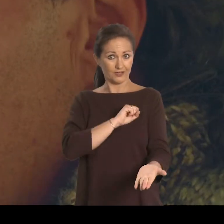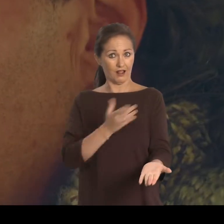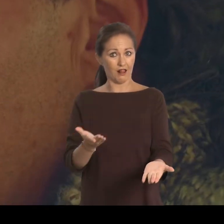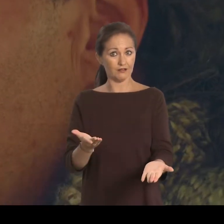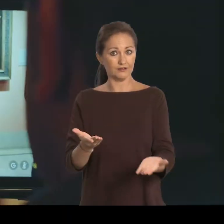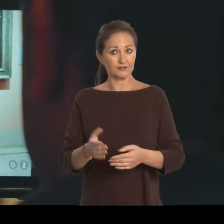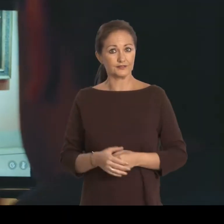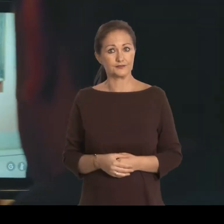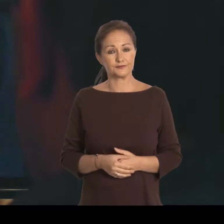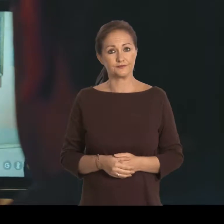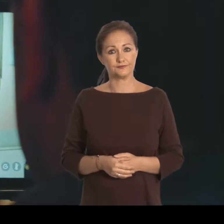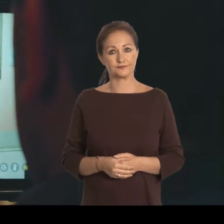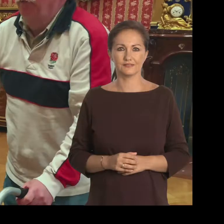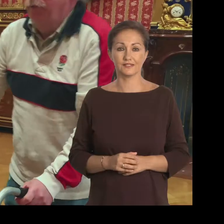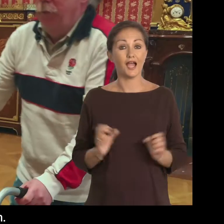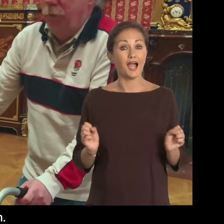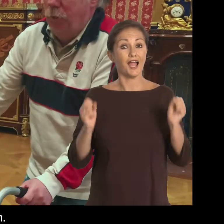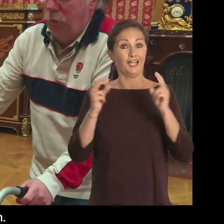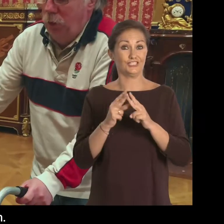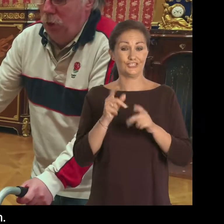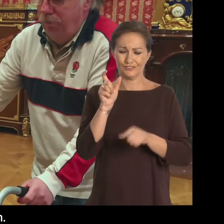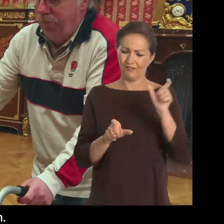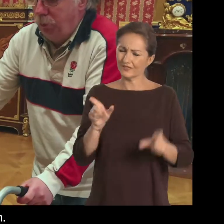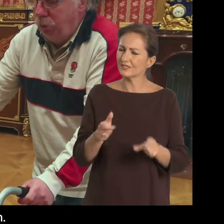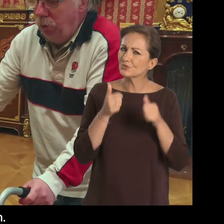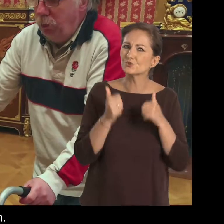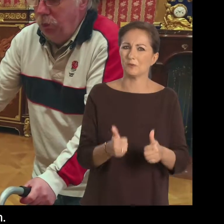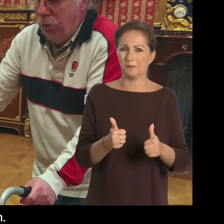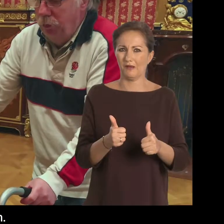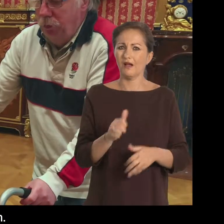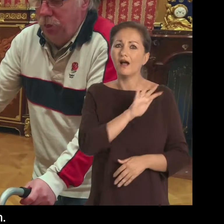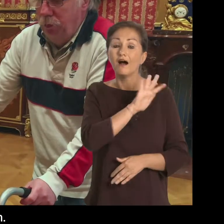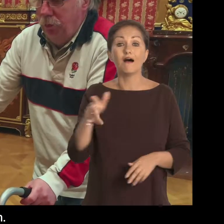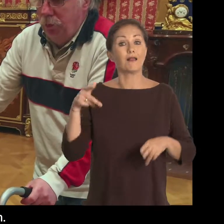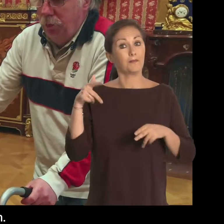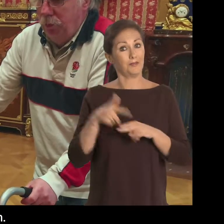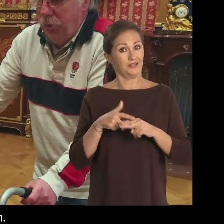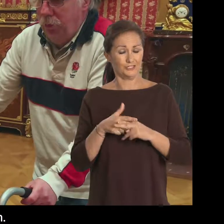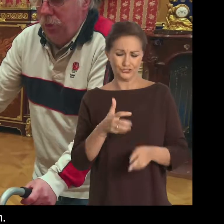beneficiar. What they're doing for Arches is absolutely fantastic.